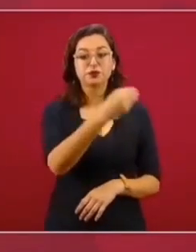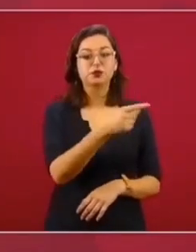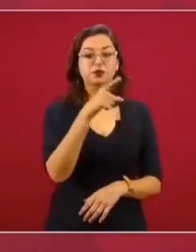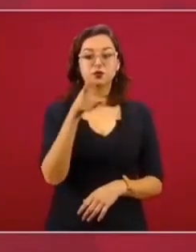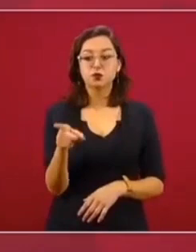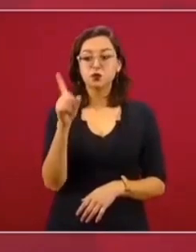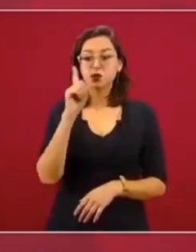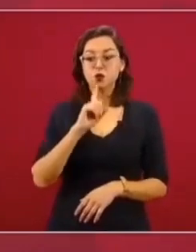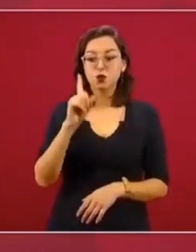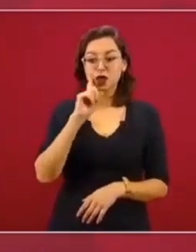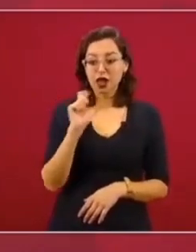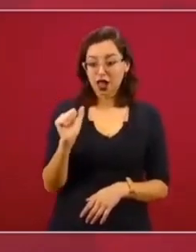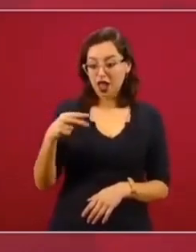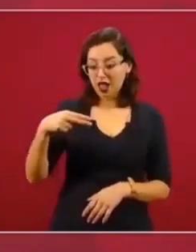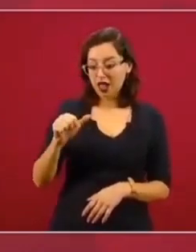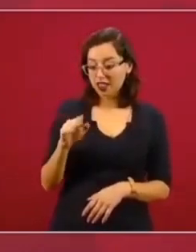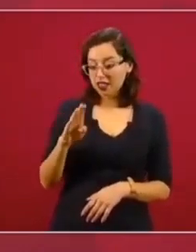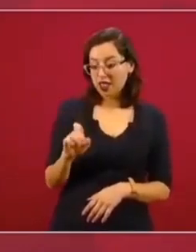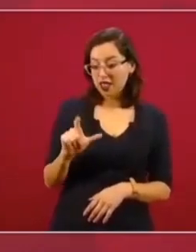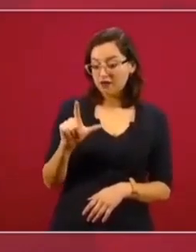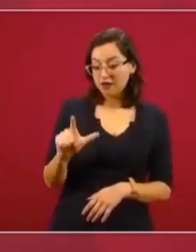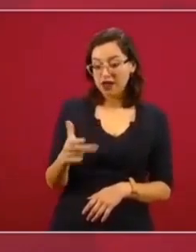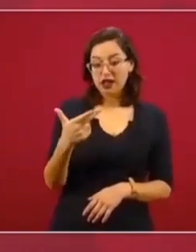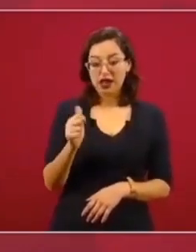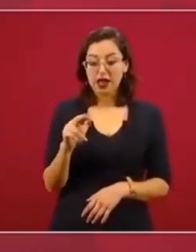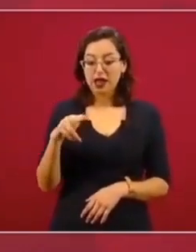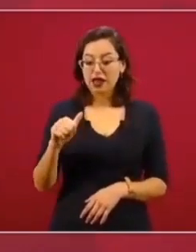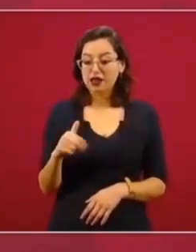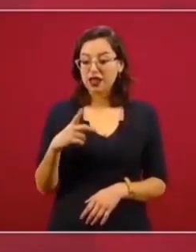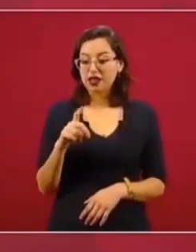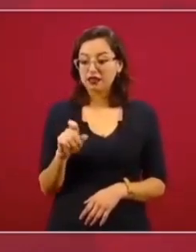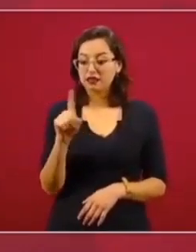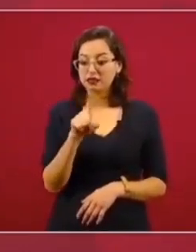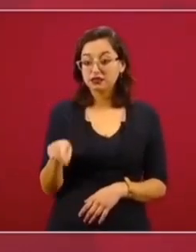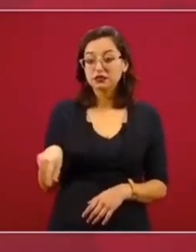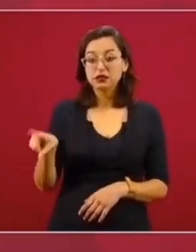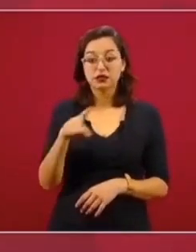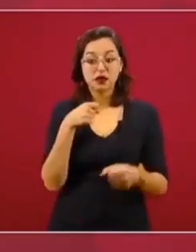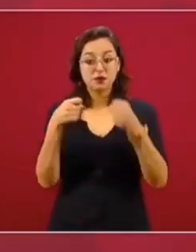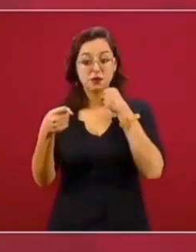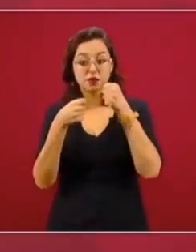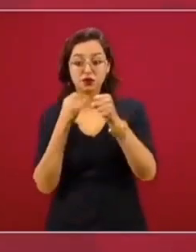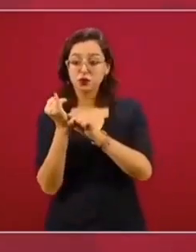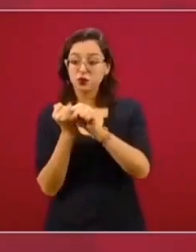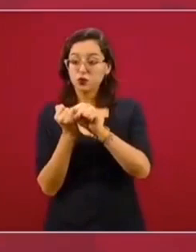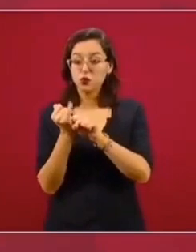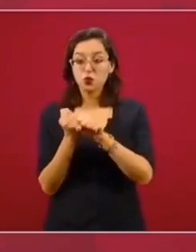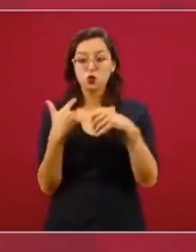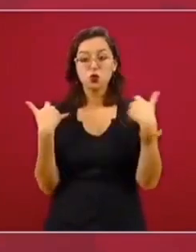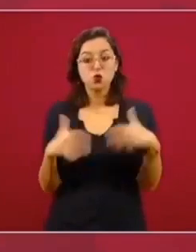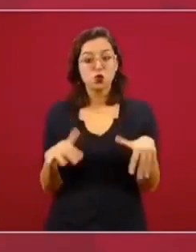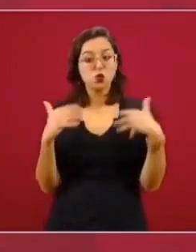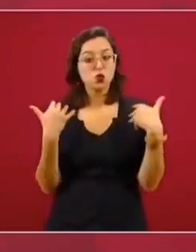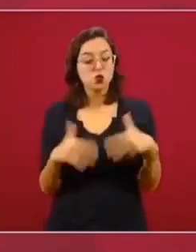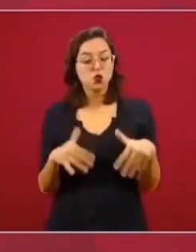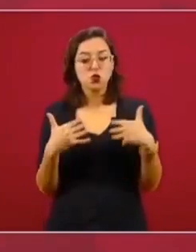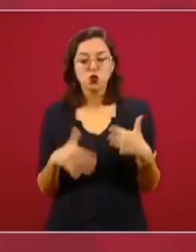ha hecho trabajos de investigación de primer orden, es una mujer